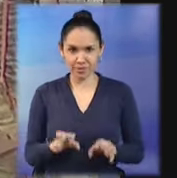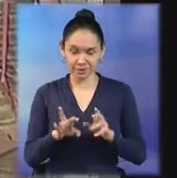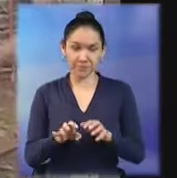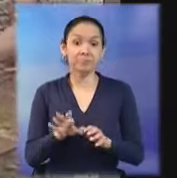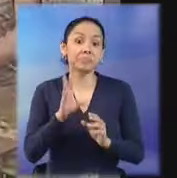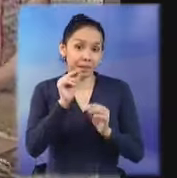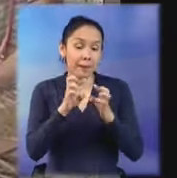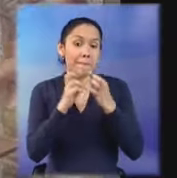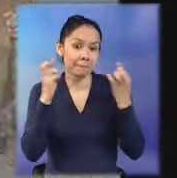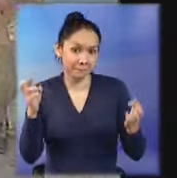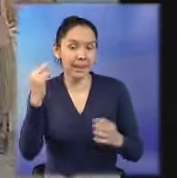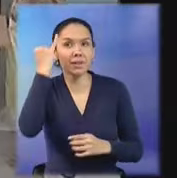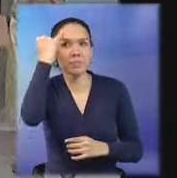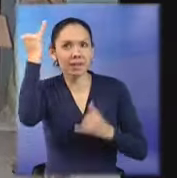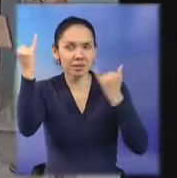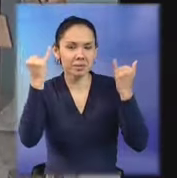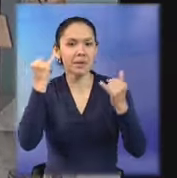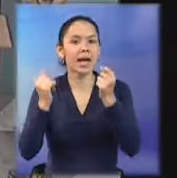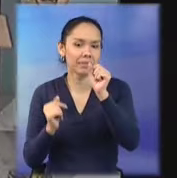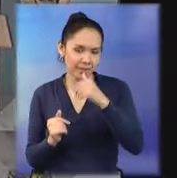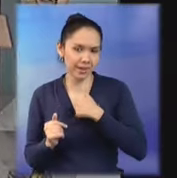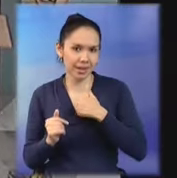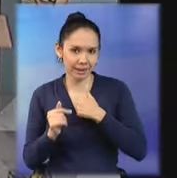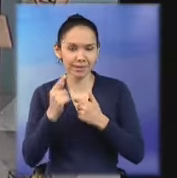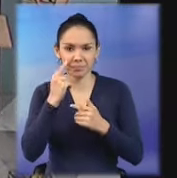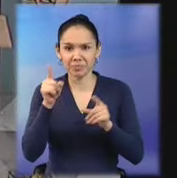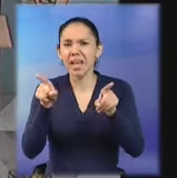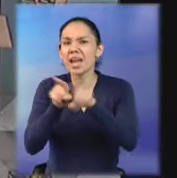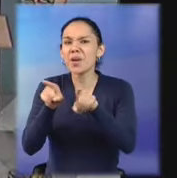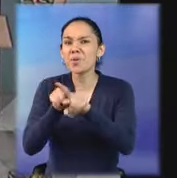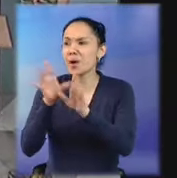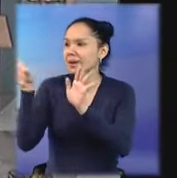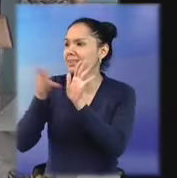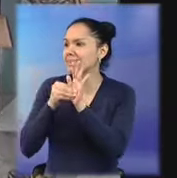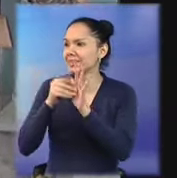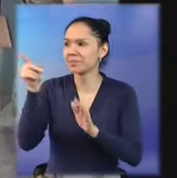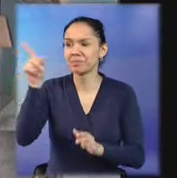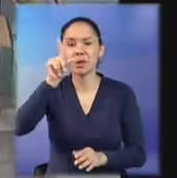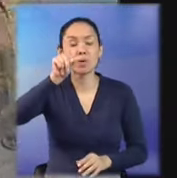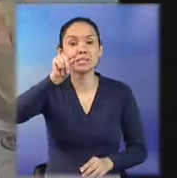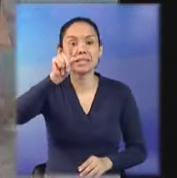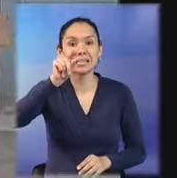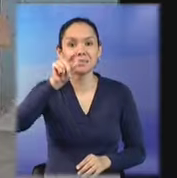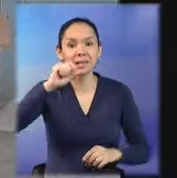idea del periodista tiene algunos antecedentes. Mi amor, vende un churro por favor.